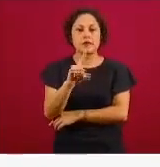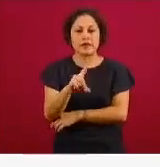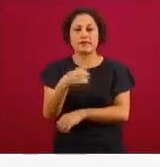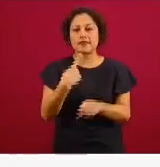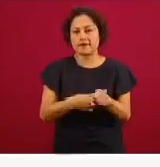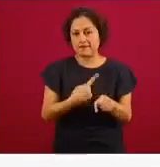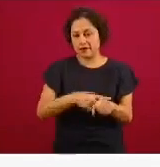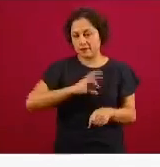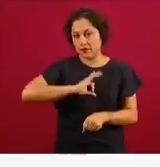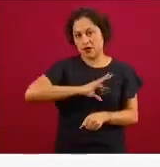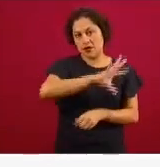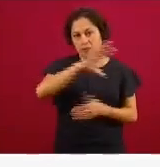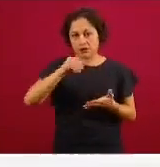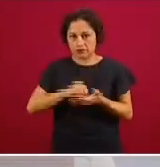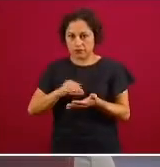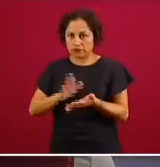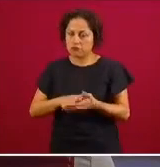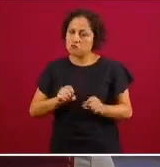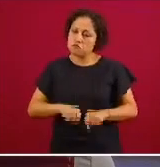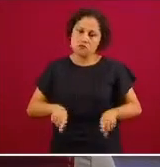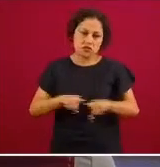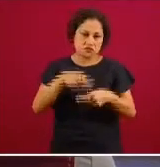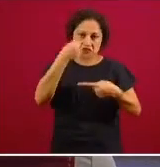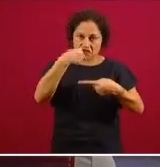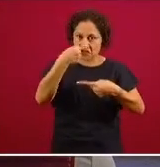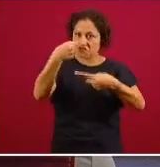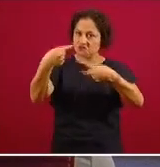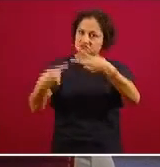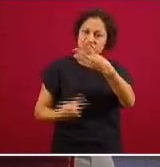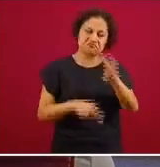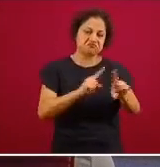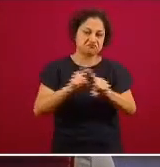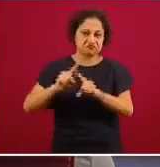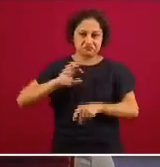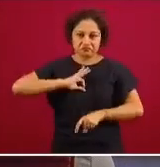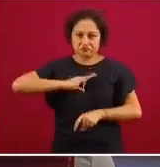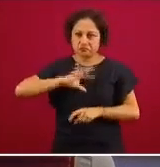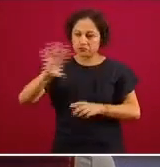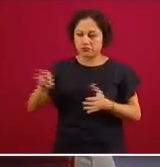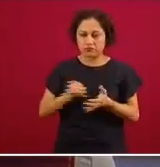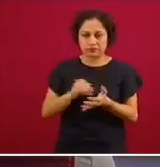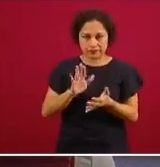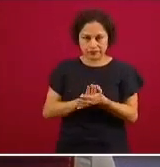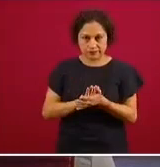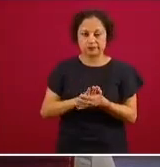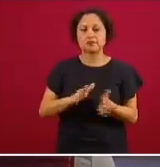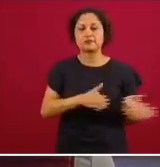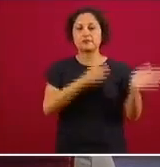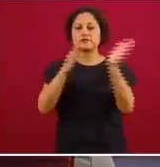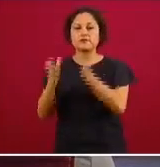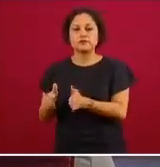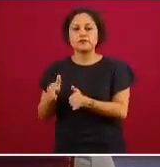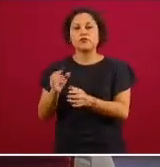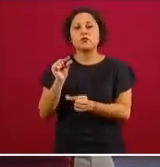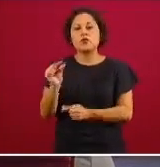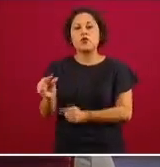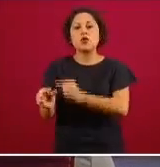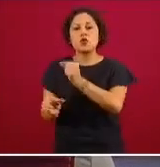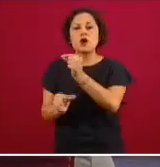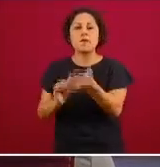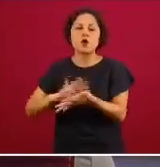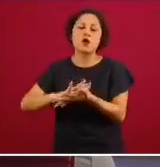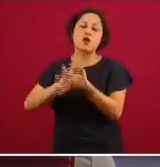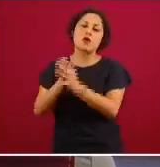que se vigilan con el sistema de vigilancia de influenza conforme entremos a fase 3 y lo anunciaremos